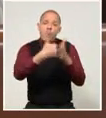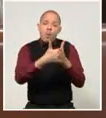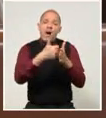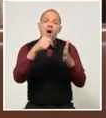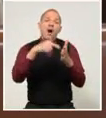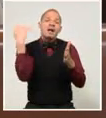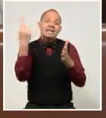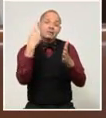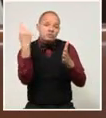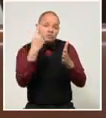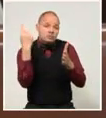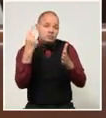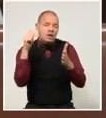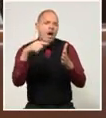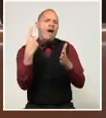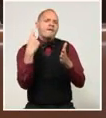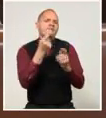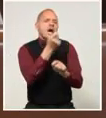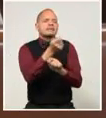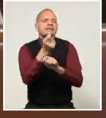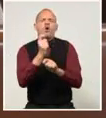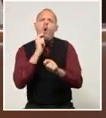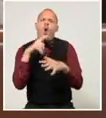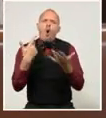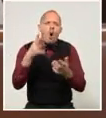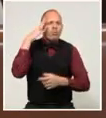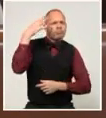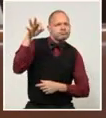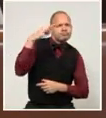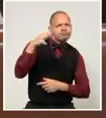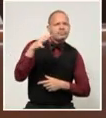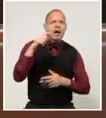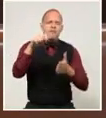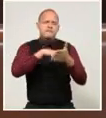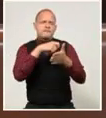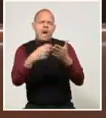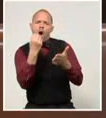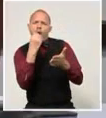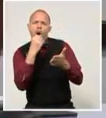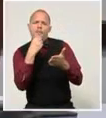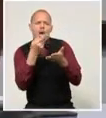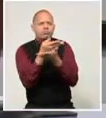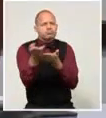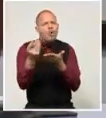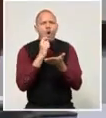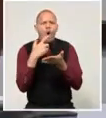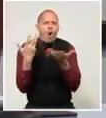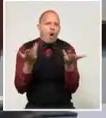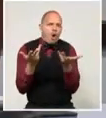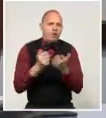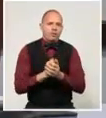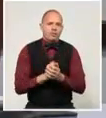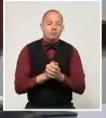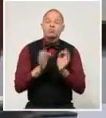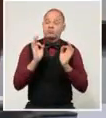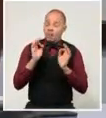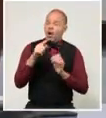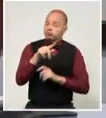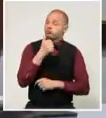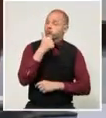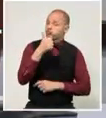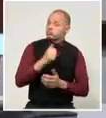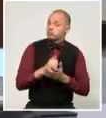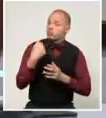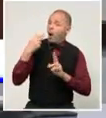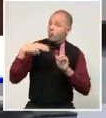suministros, porque es un tema transversal a todos los sectores estratégicos del país. Yo estoy de acuerdo, ya miré a los compañeros